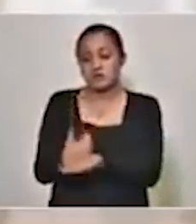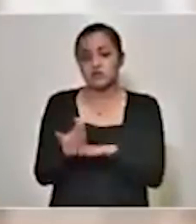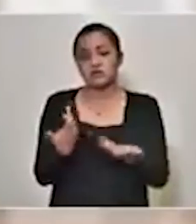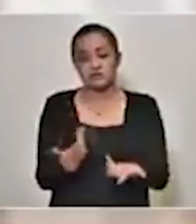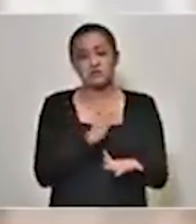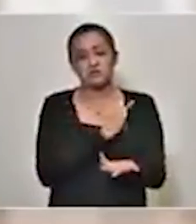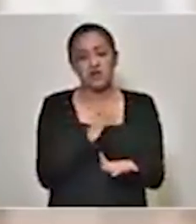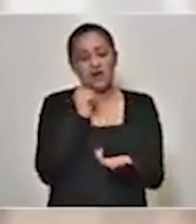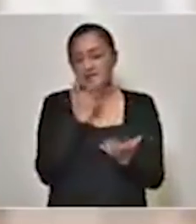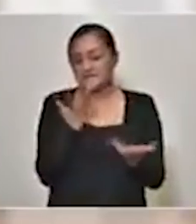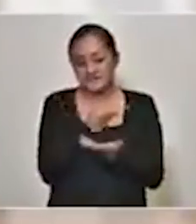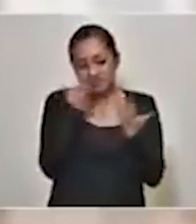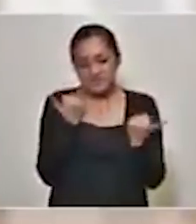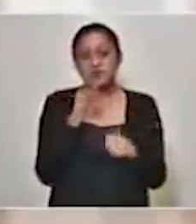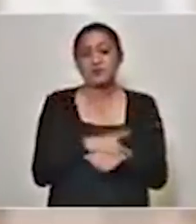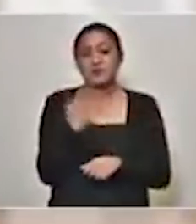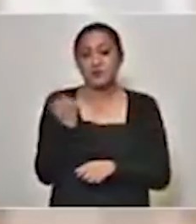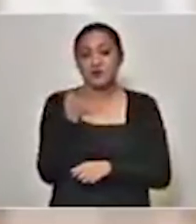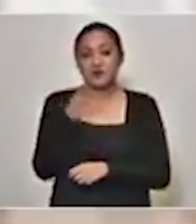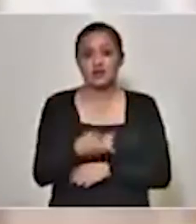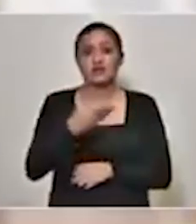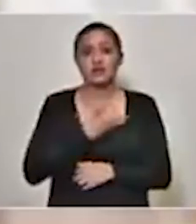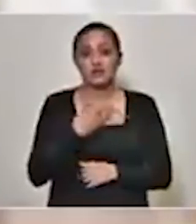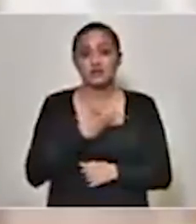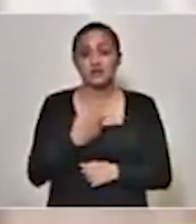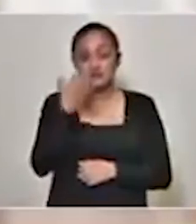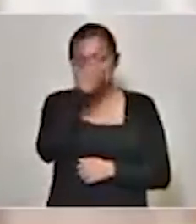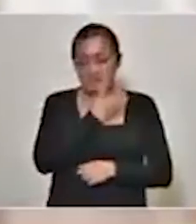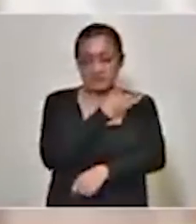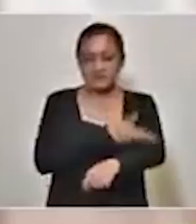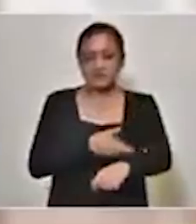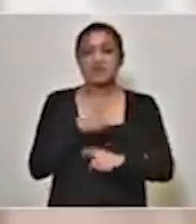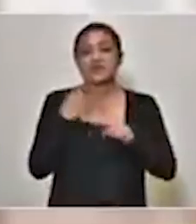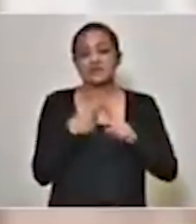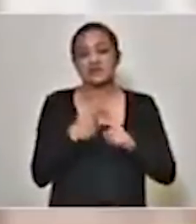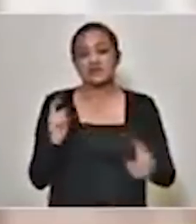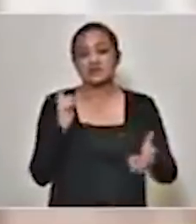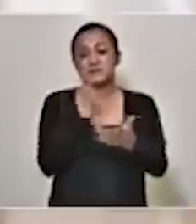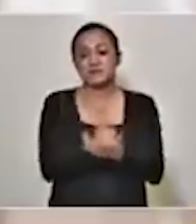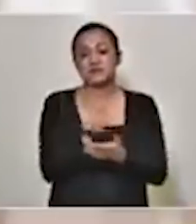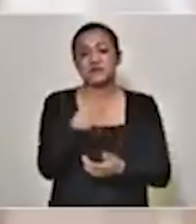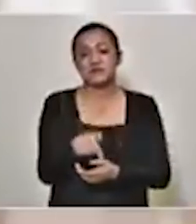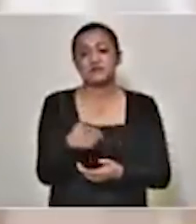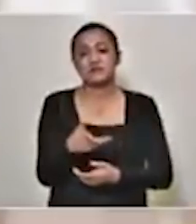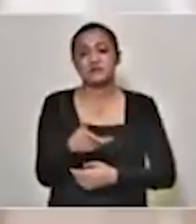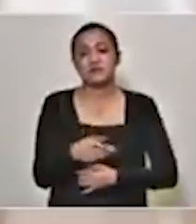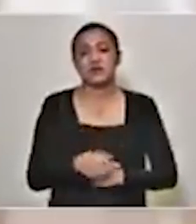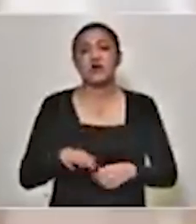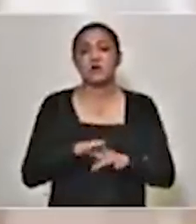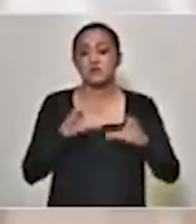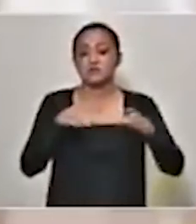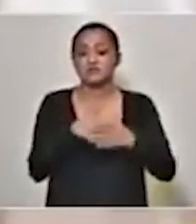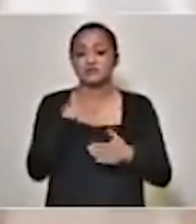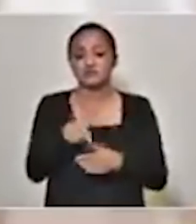indemnizarlos, porque ahí quien tiene que hacer una labor también de compensación es el núcleo